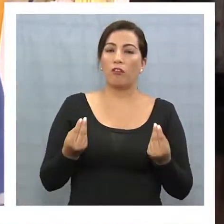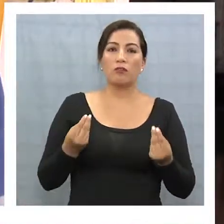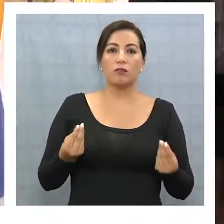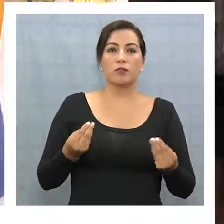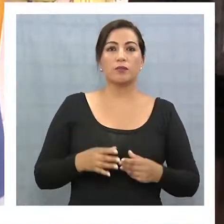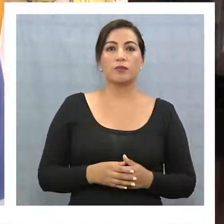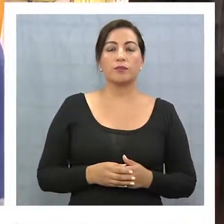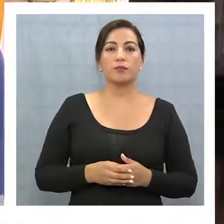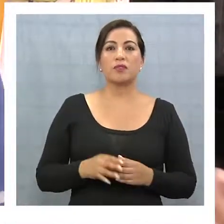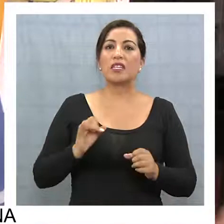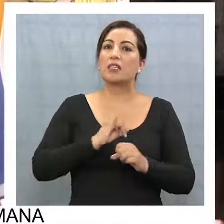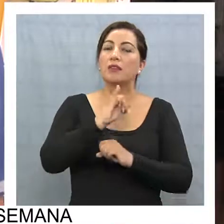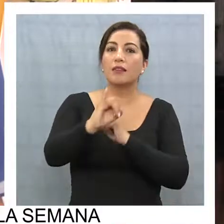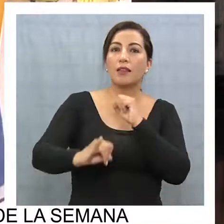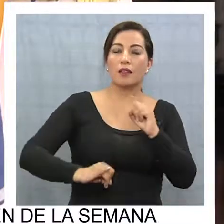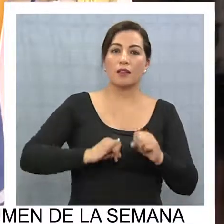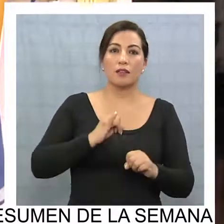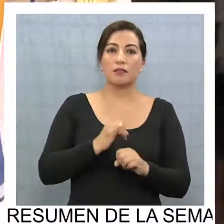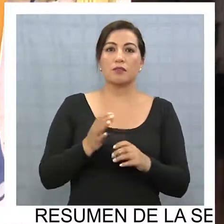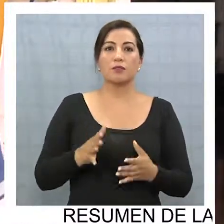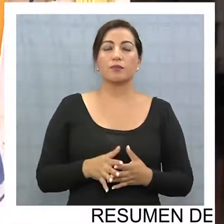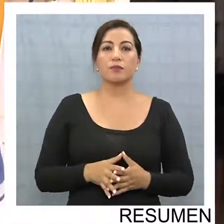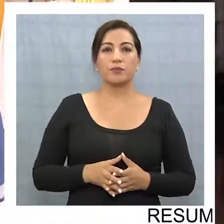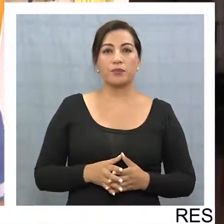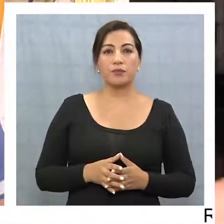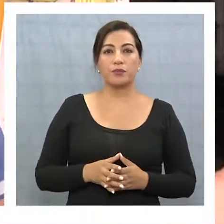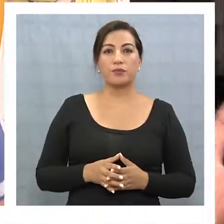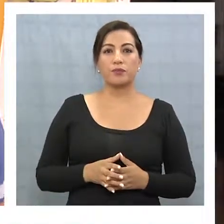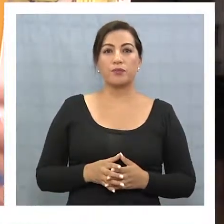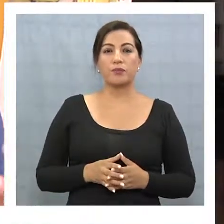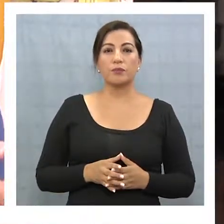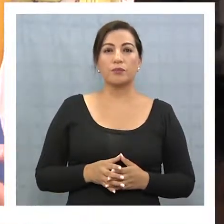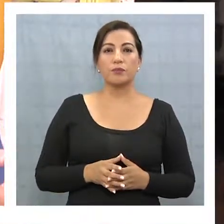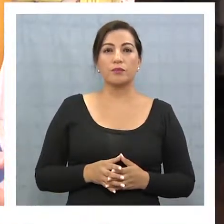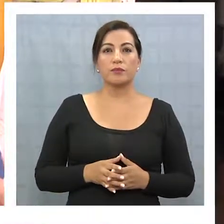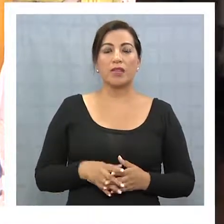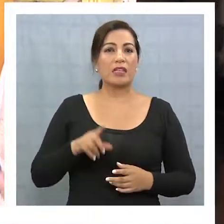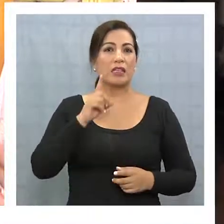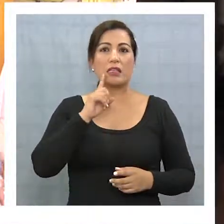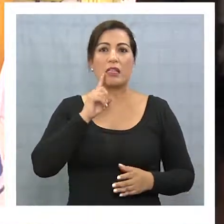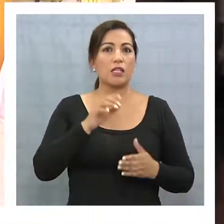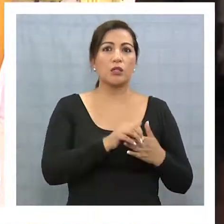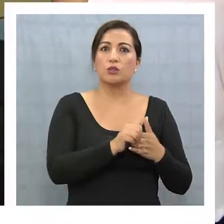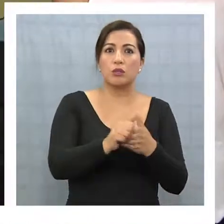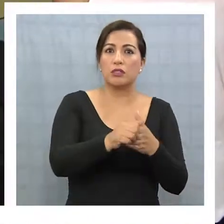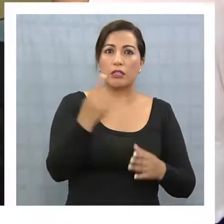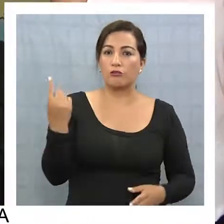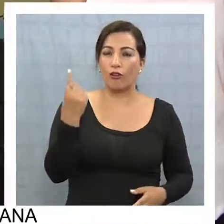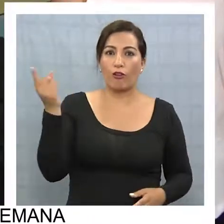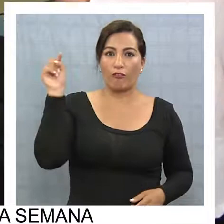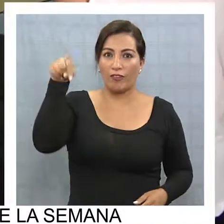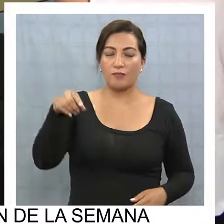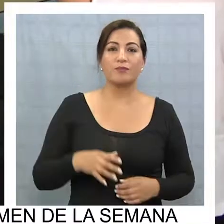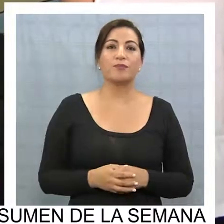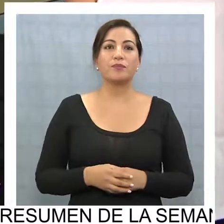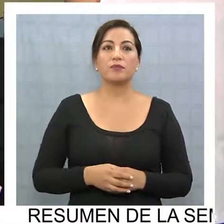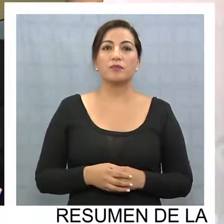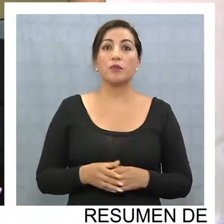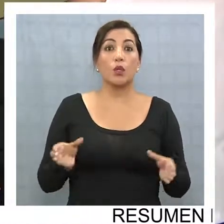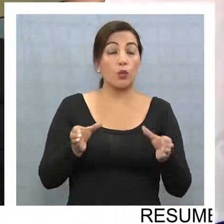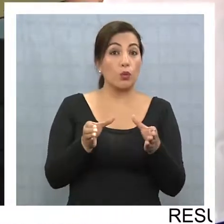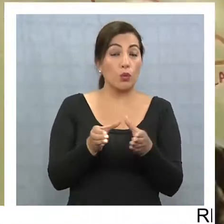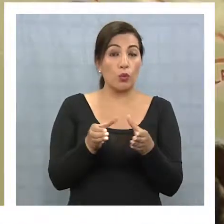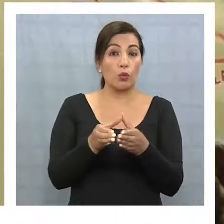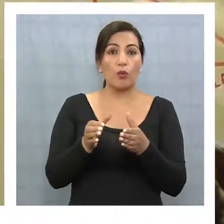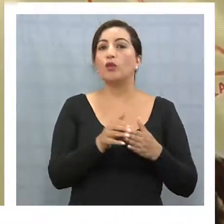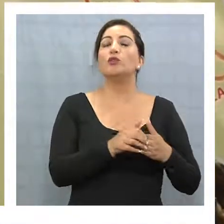de jerarquía internacional que es capaz de ser turistas por su propia cuenta. Los operadores